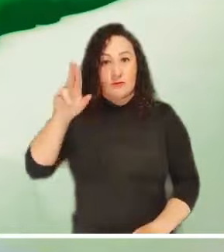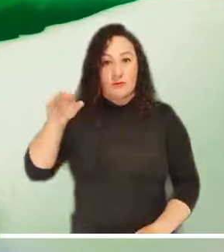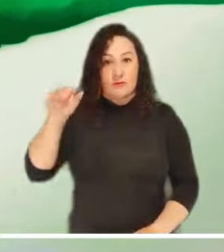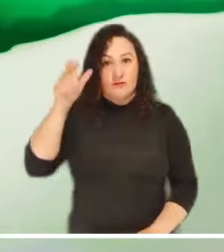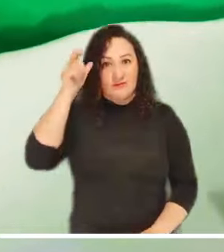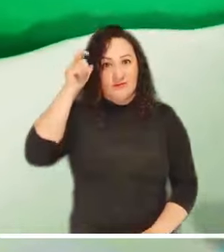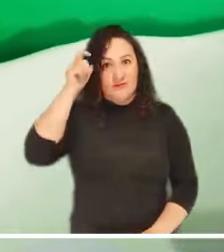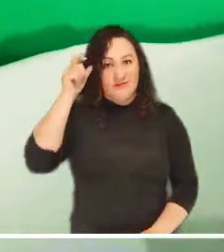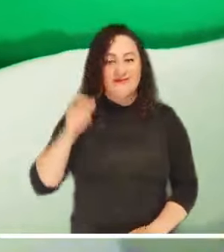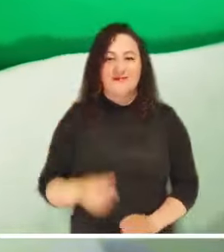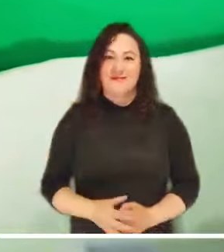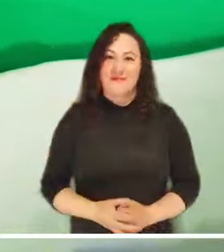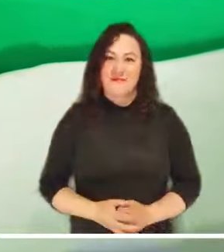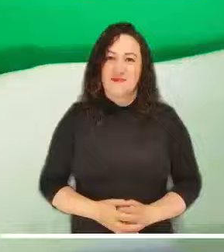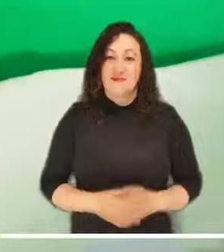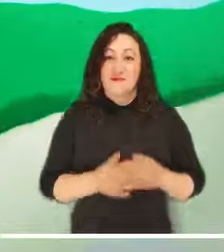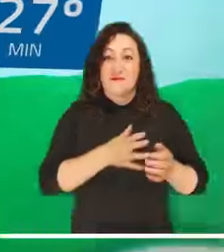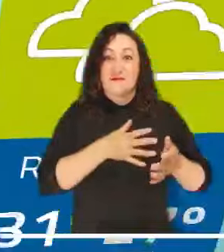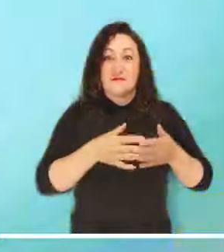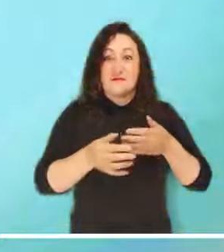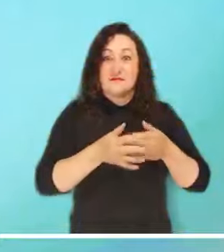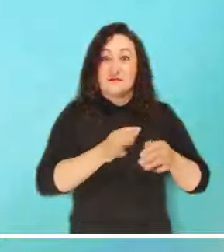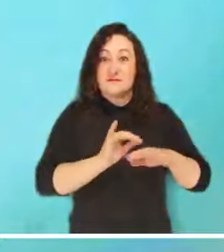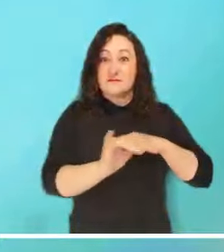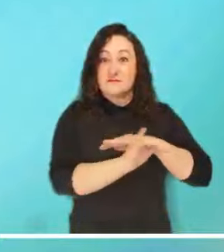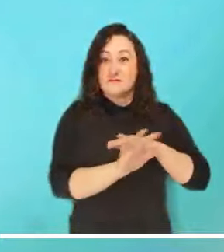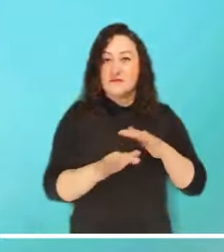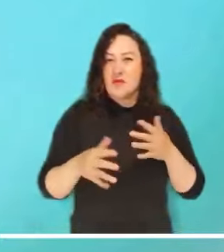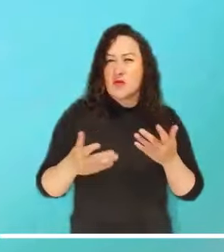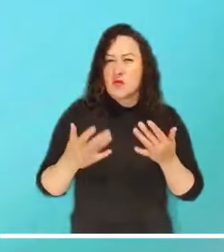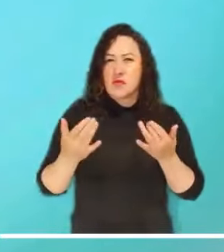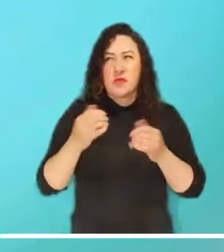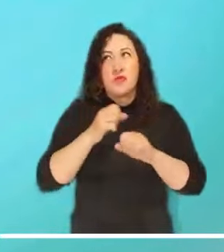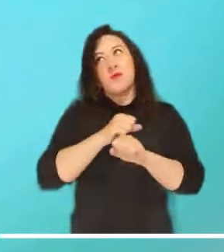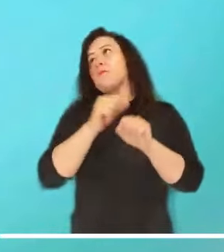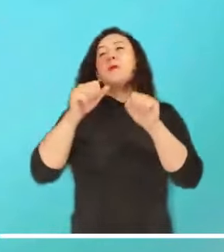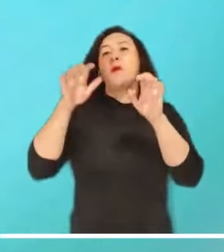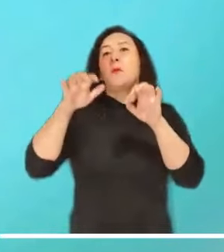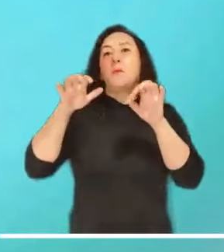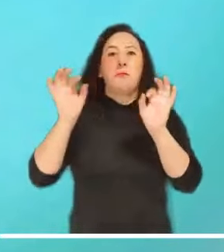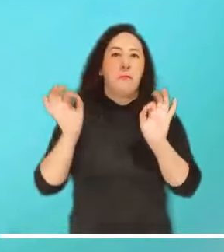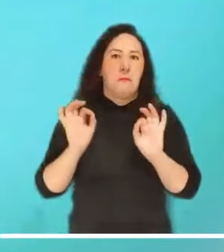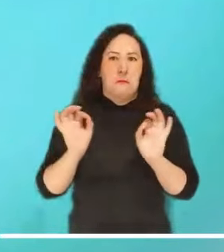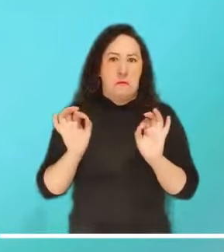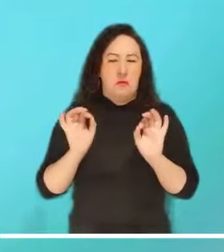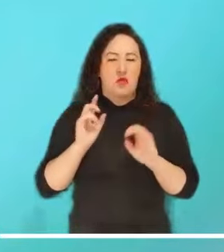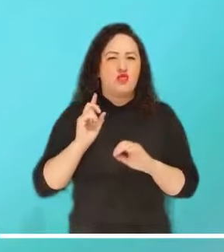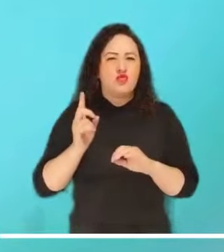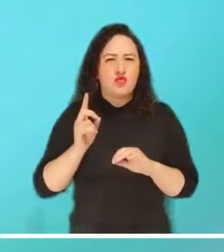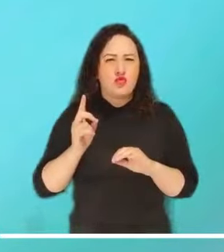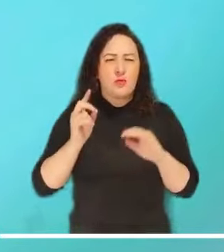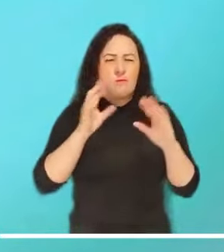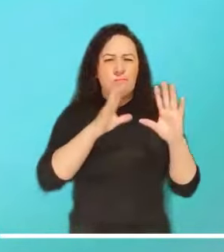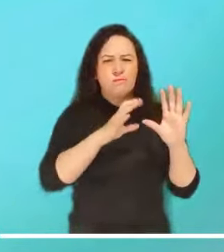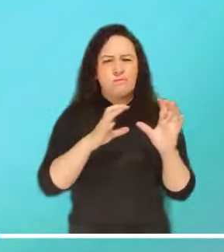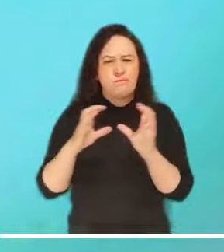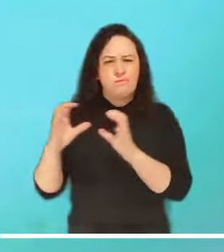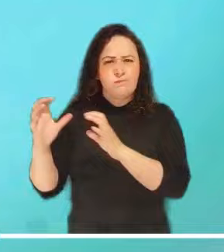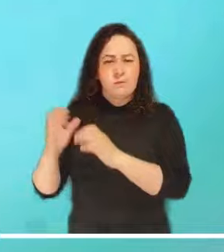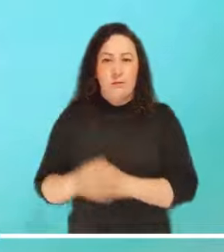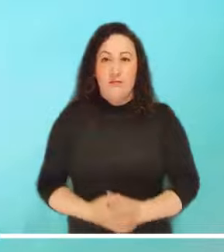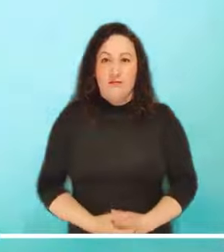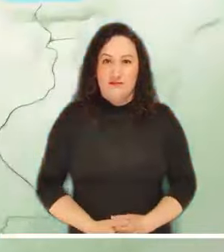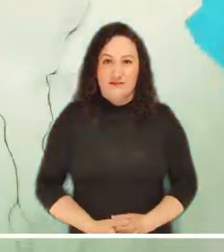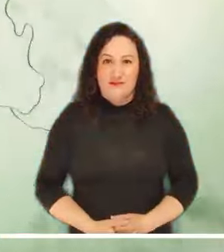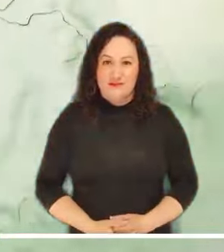San Andrés y Providencia no se esperan precipitaciones debido al cielo ligeramente nublado. Una mañana